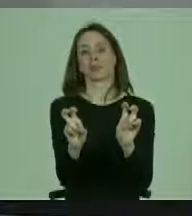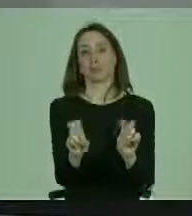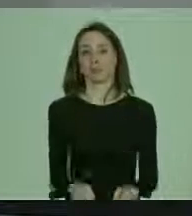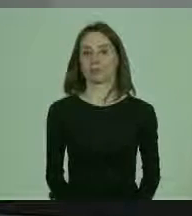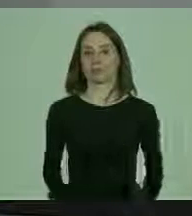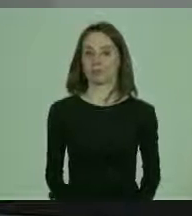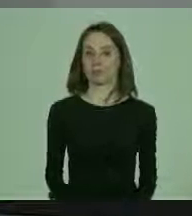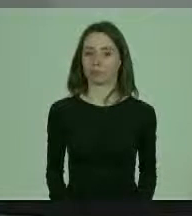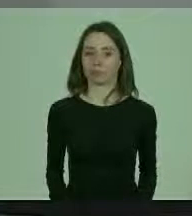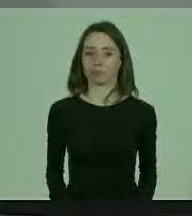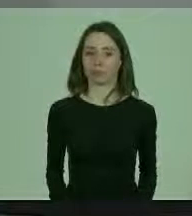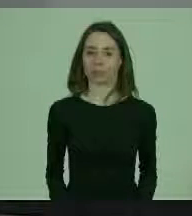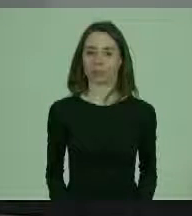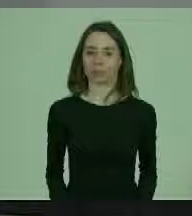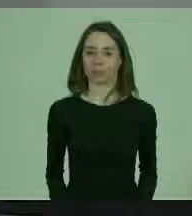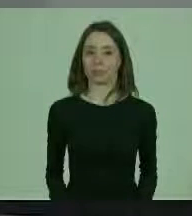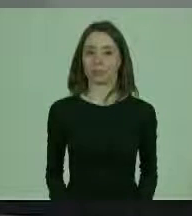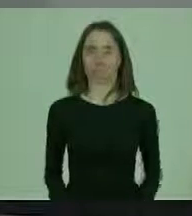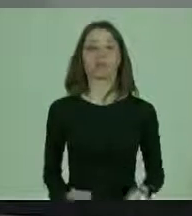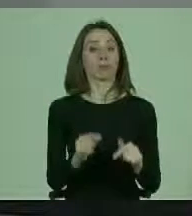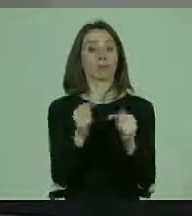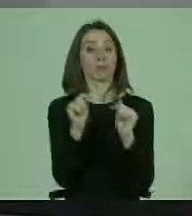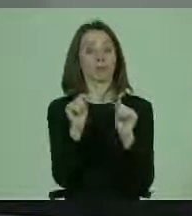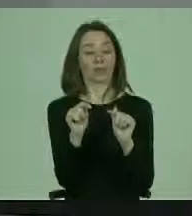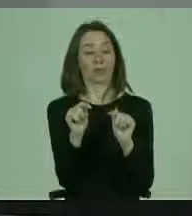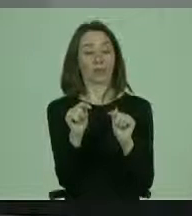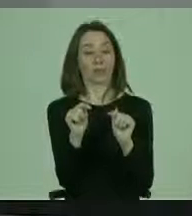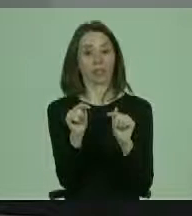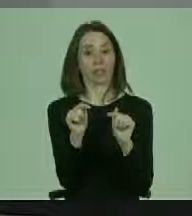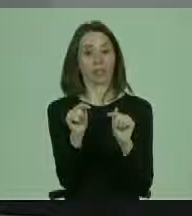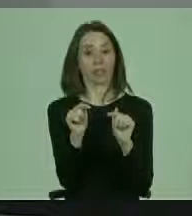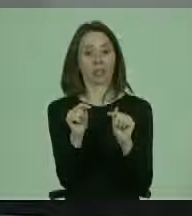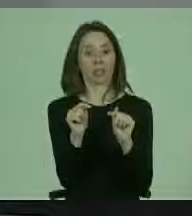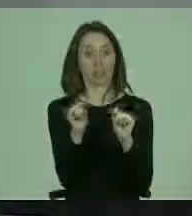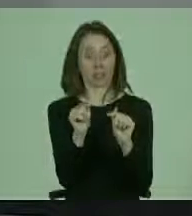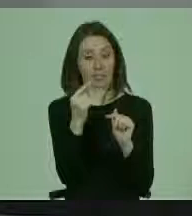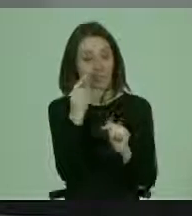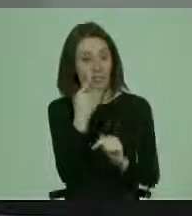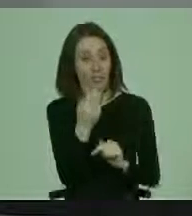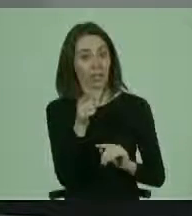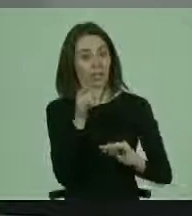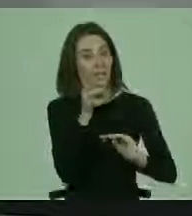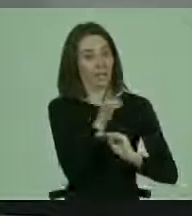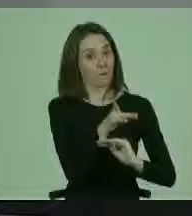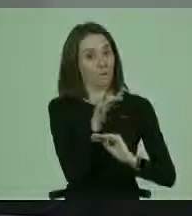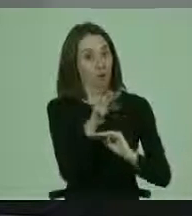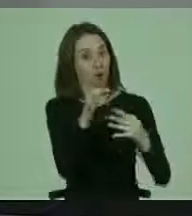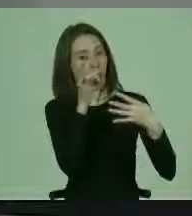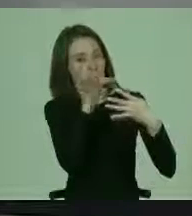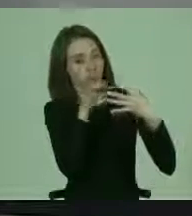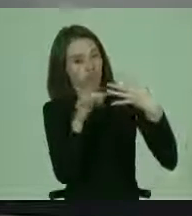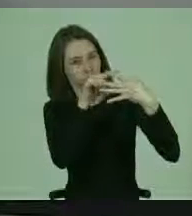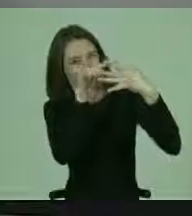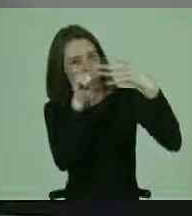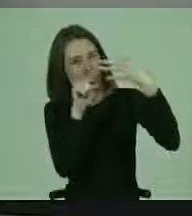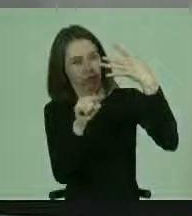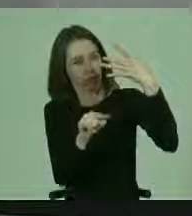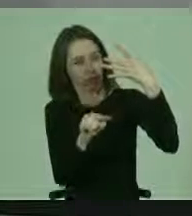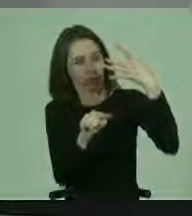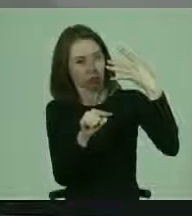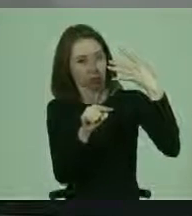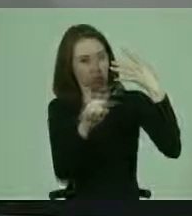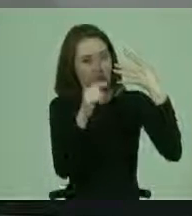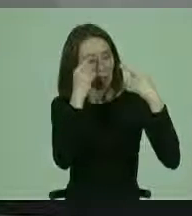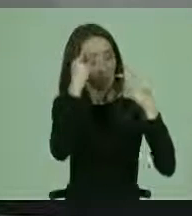Entonces, este tipo de violaciones y muchas otras nos llevan